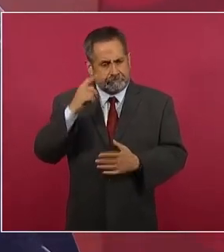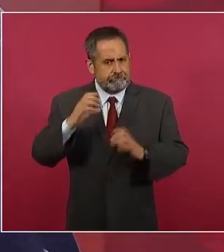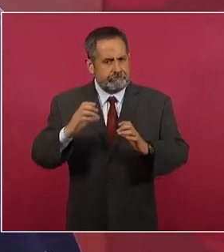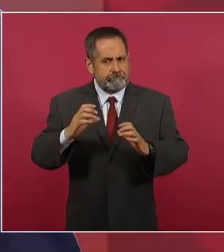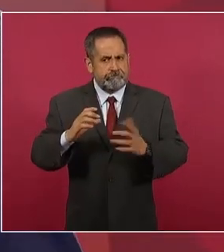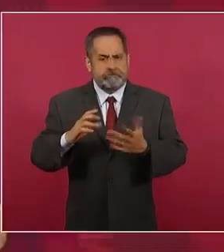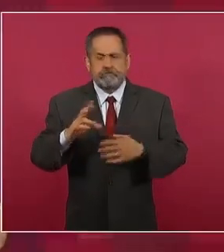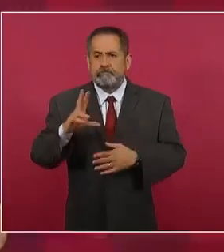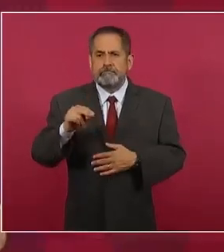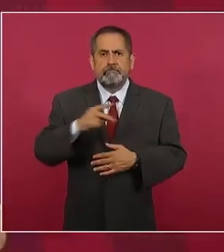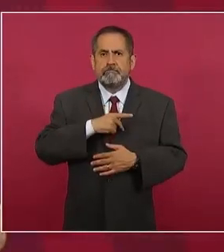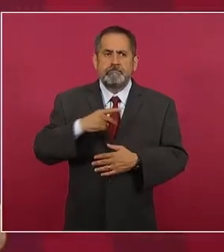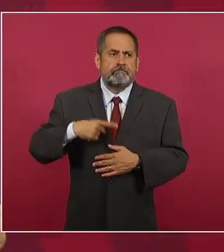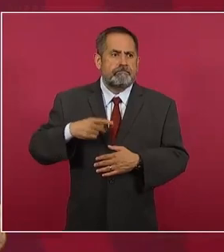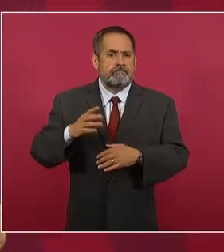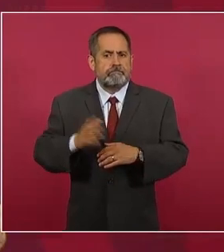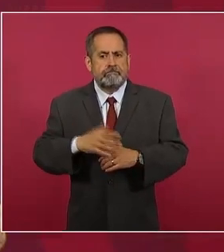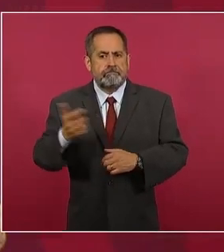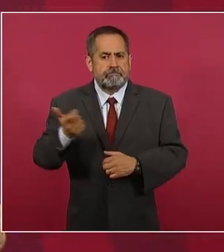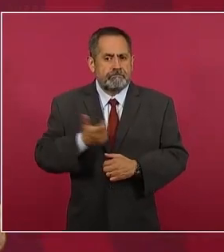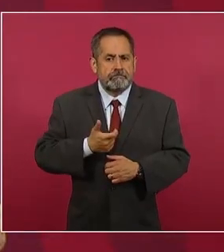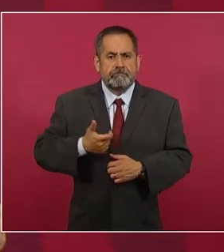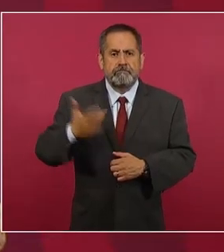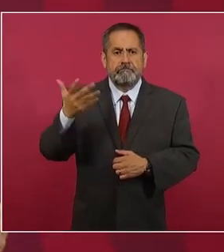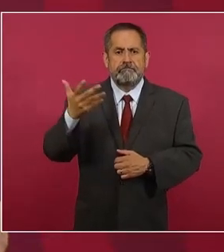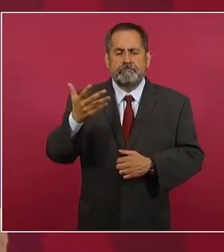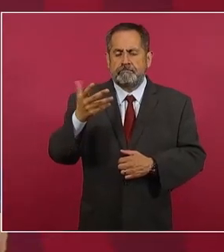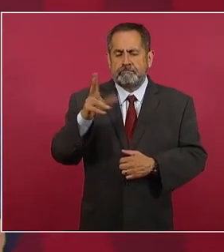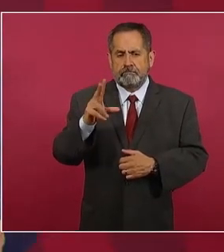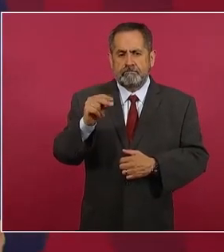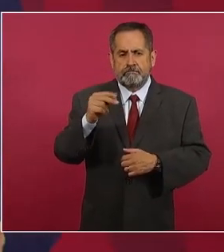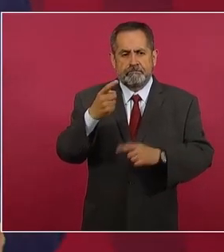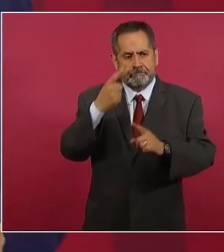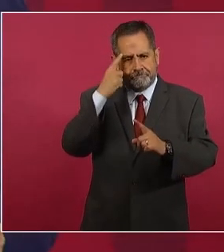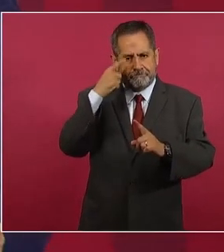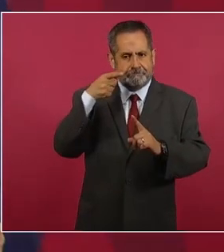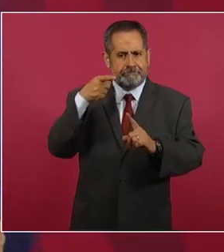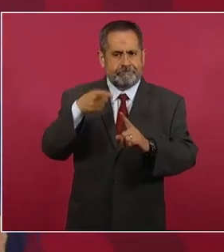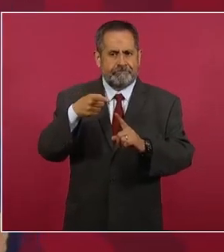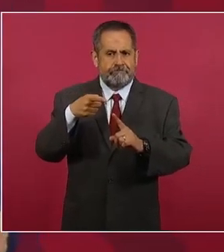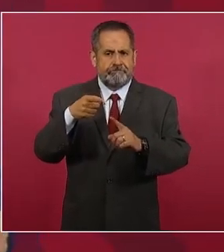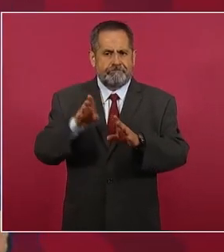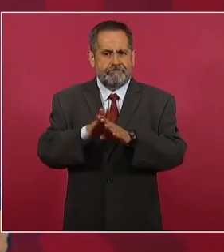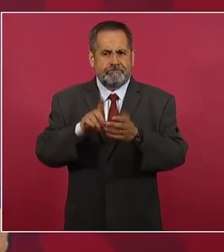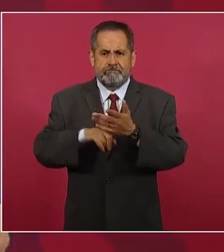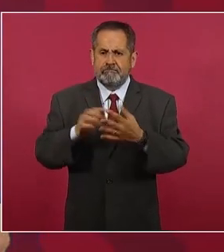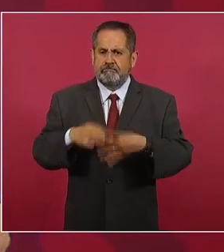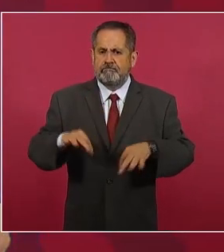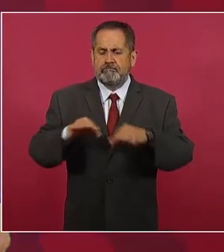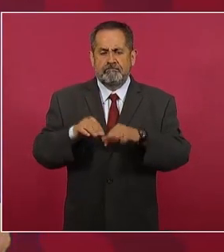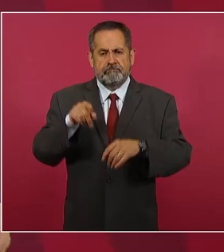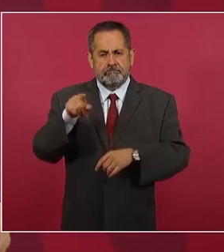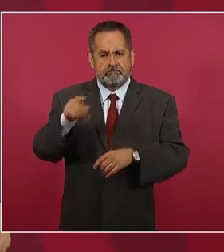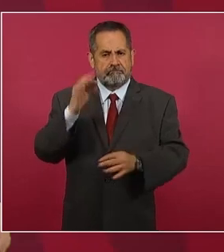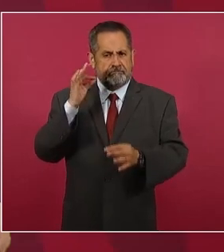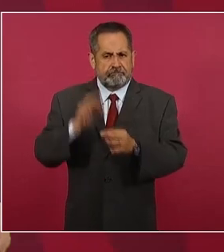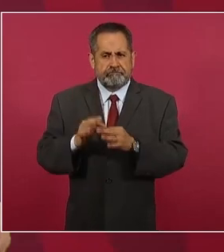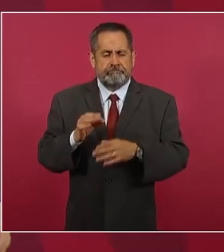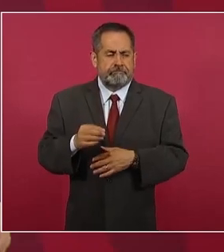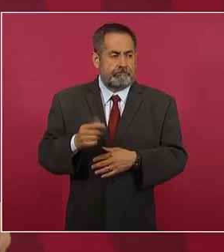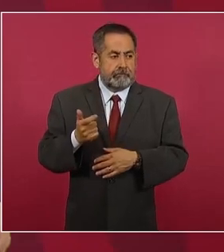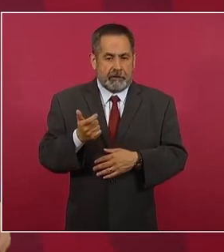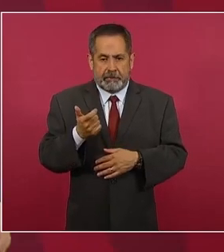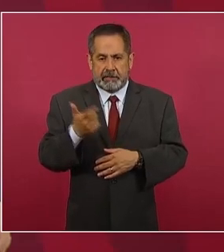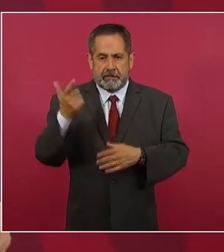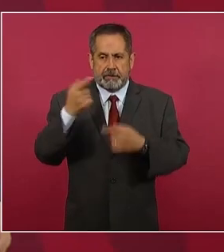haya carestía de la vida, ese es el término más preciso, coloquial.